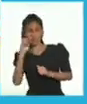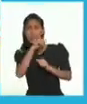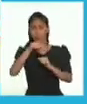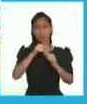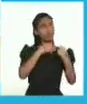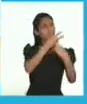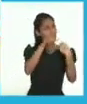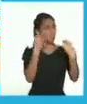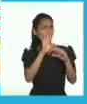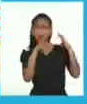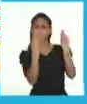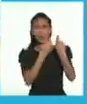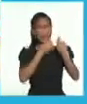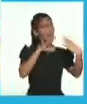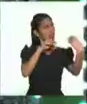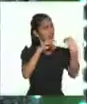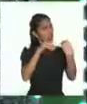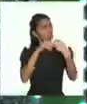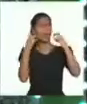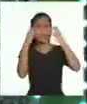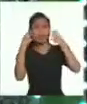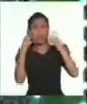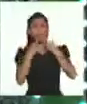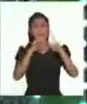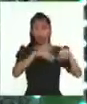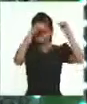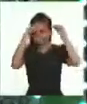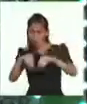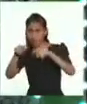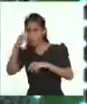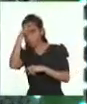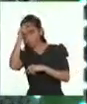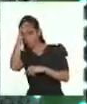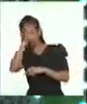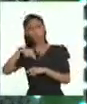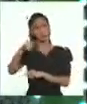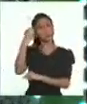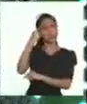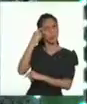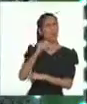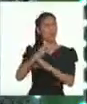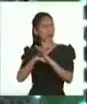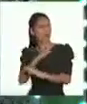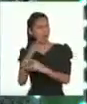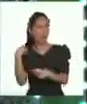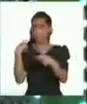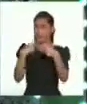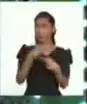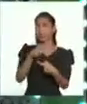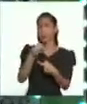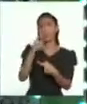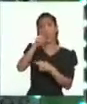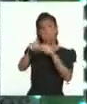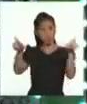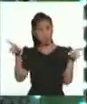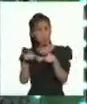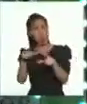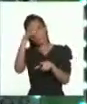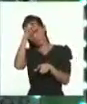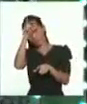originaria, el quechua, y lo hablaban con facilidad. Pero ahora que viven en la ciudad, han decidido hablar en español, pues la mayoría de las personas en la ciudad